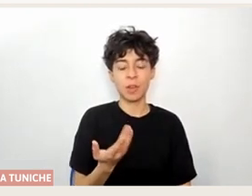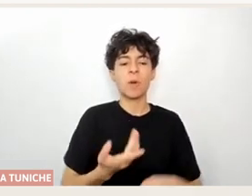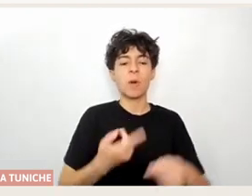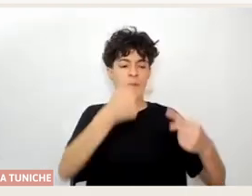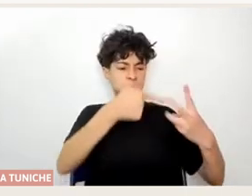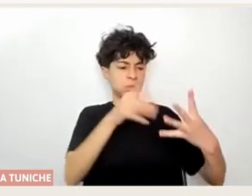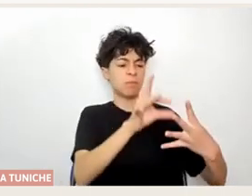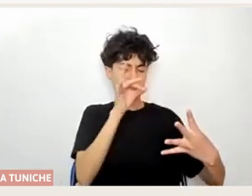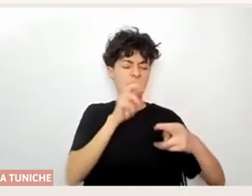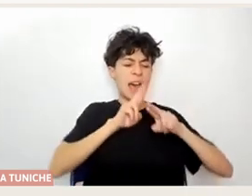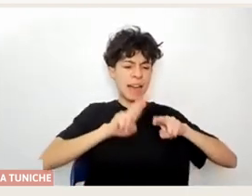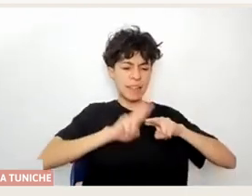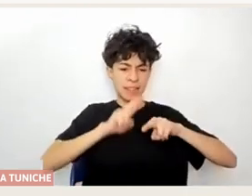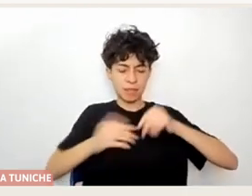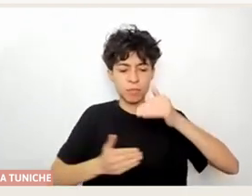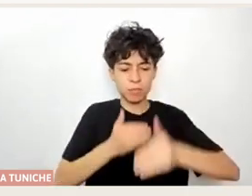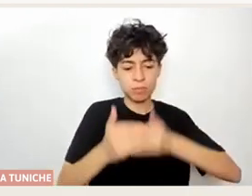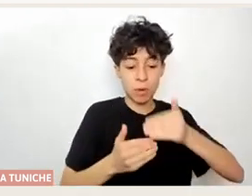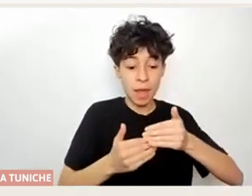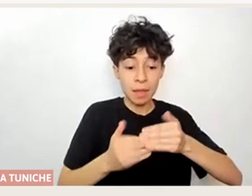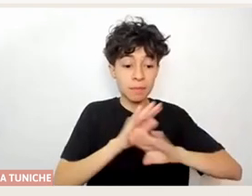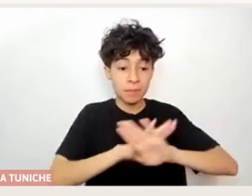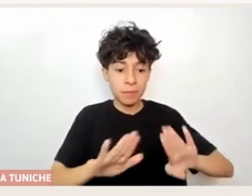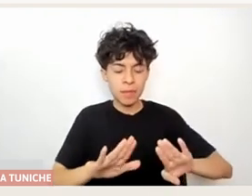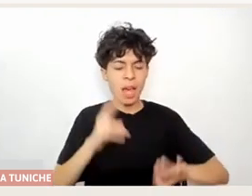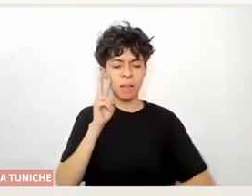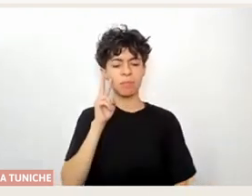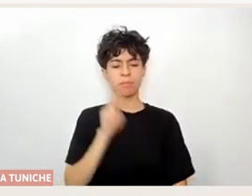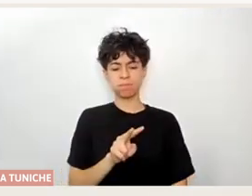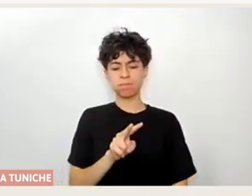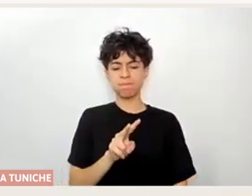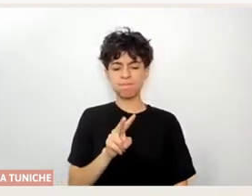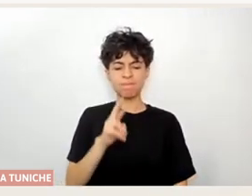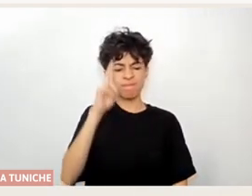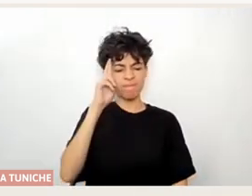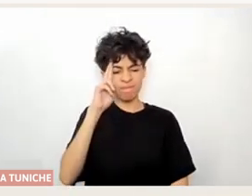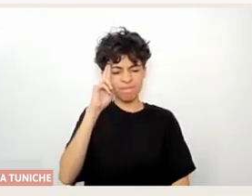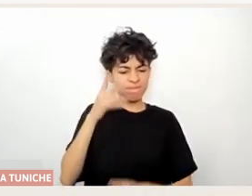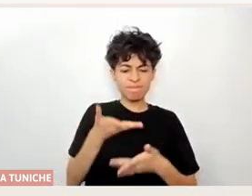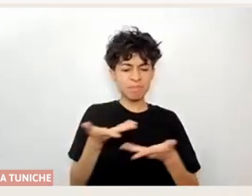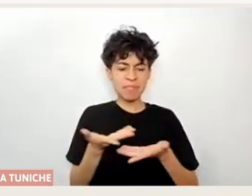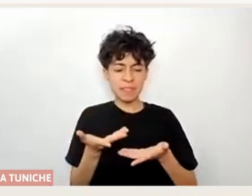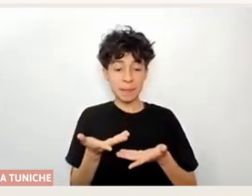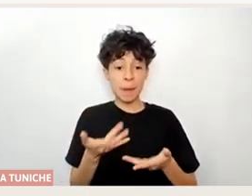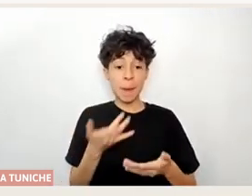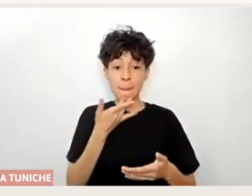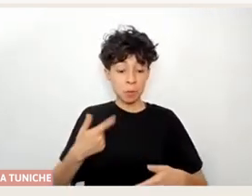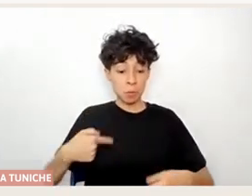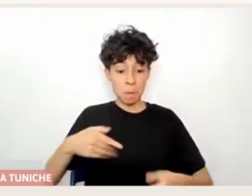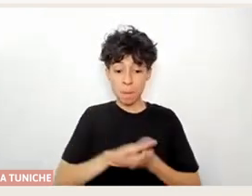del hacer, analizar lo que se hizo, ¿no? Comenzamos así sin saber nada, y todavía no sabemos nada, pero